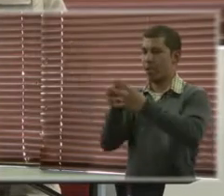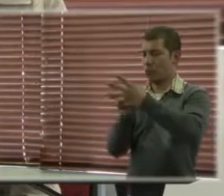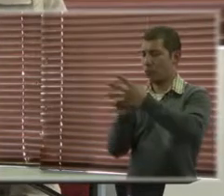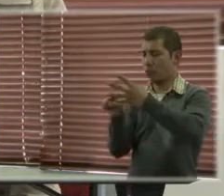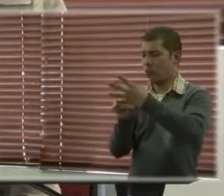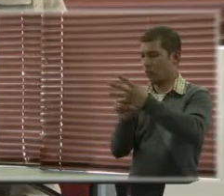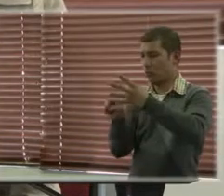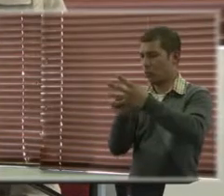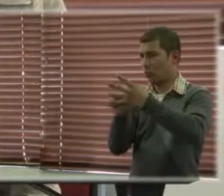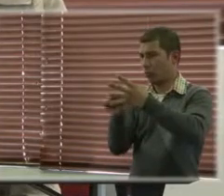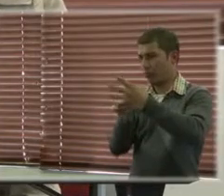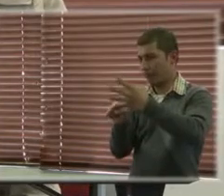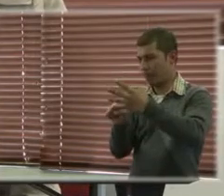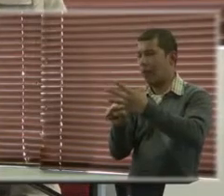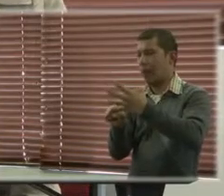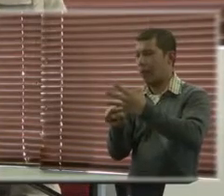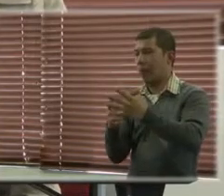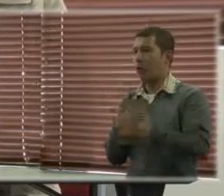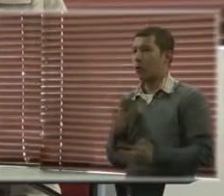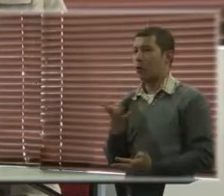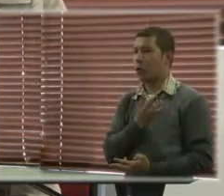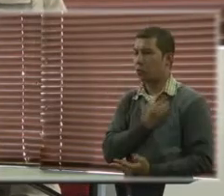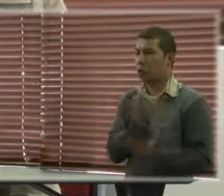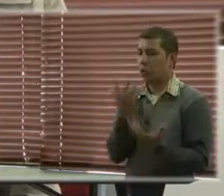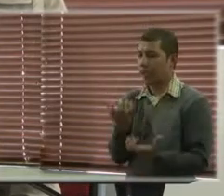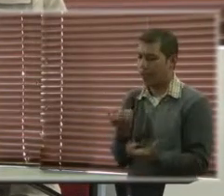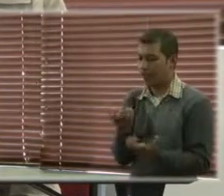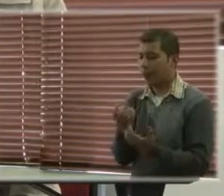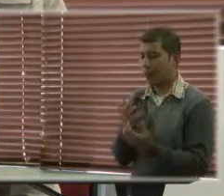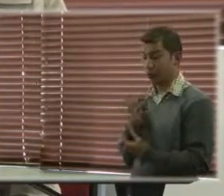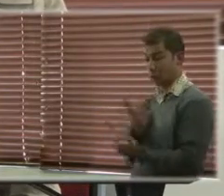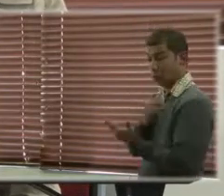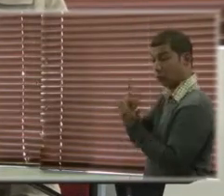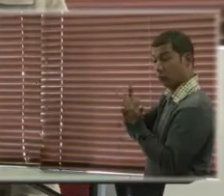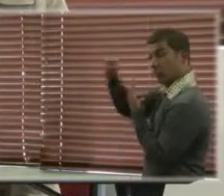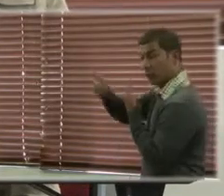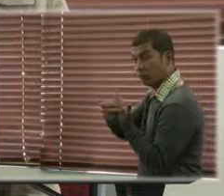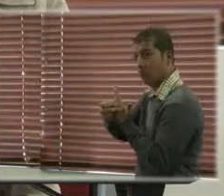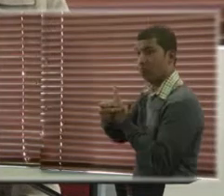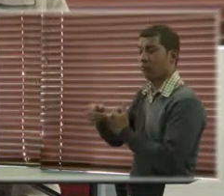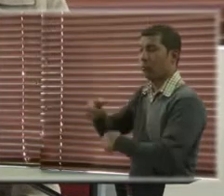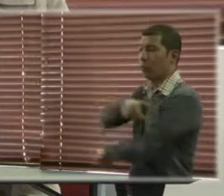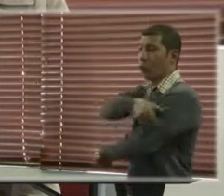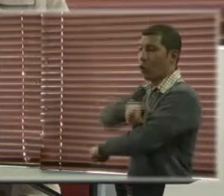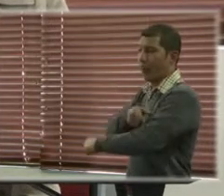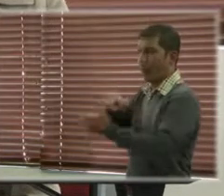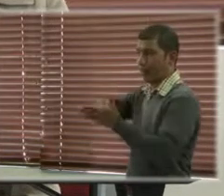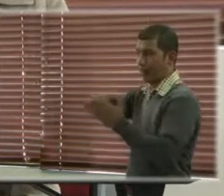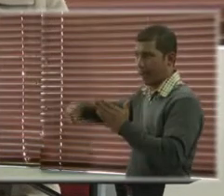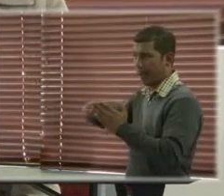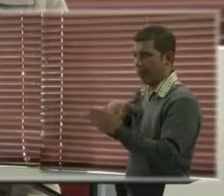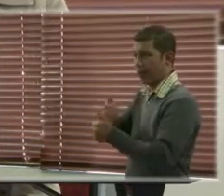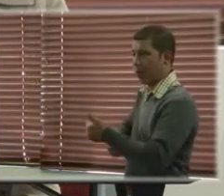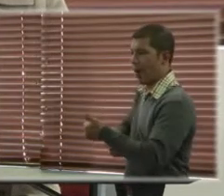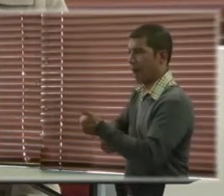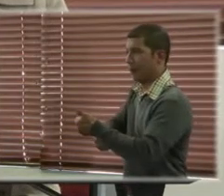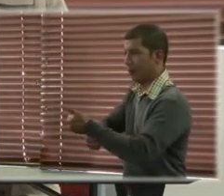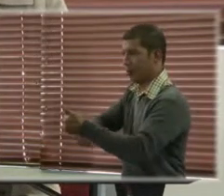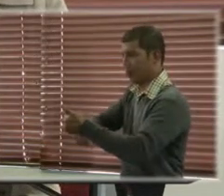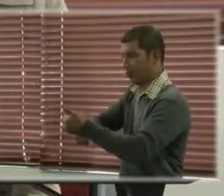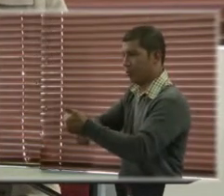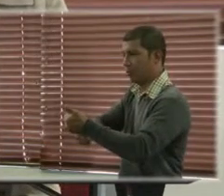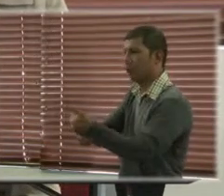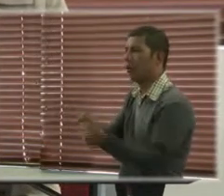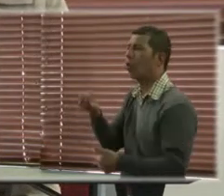formas en las que nosotros como proyecto y sobre todo como comité técnico asesor, que es quien dirige el proyecto, somos